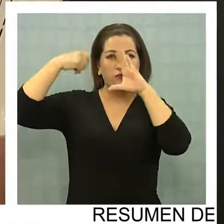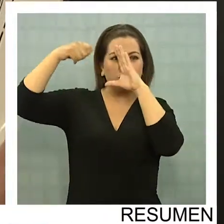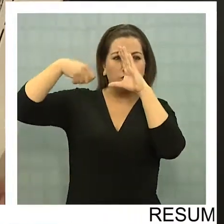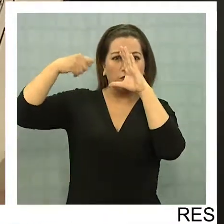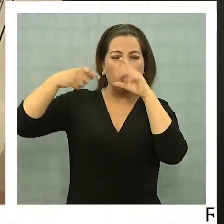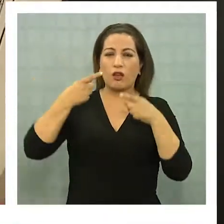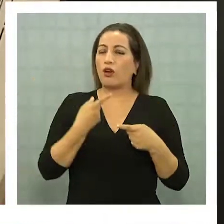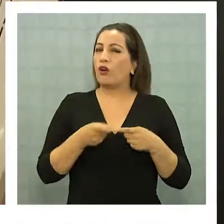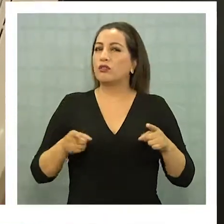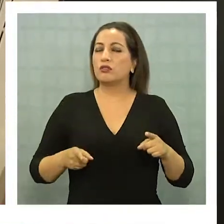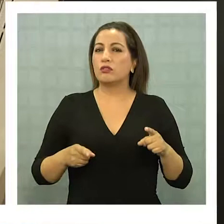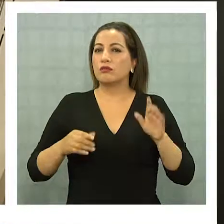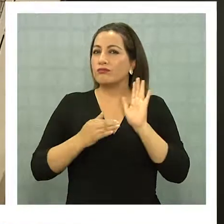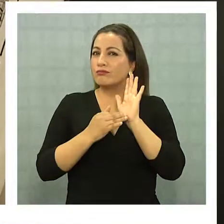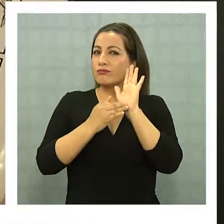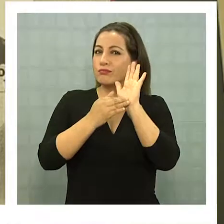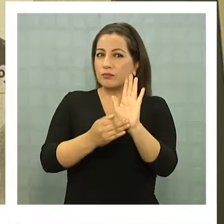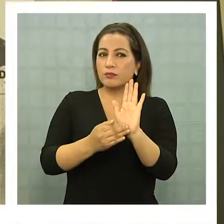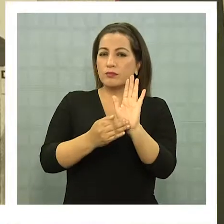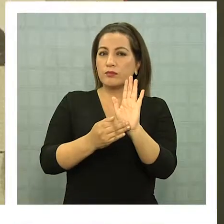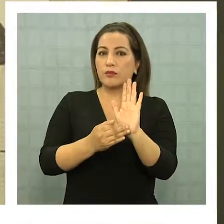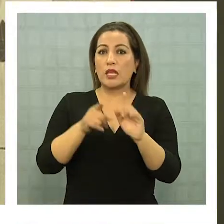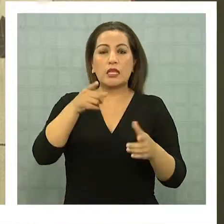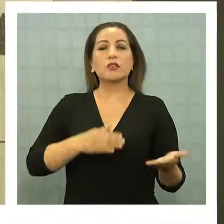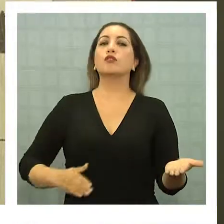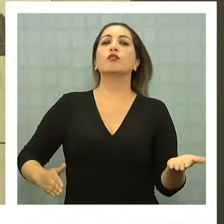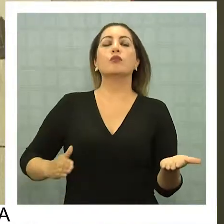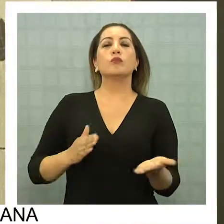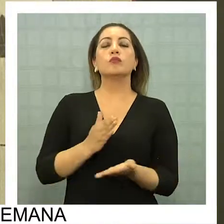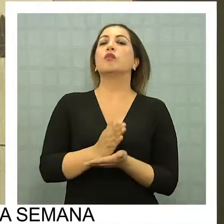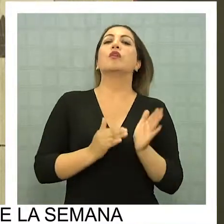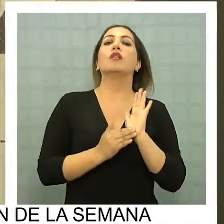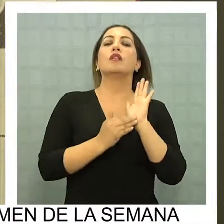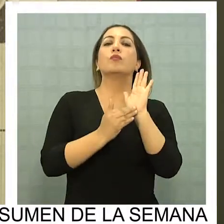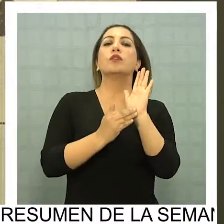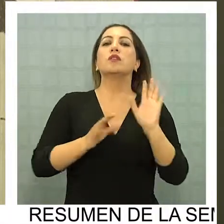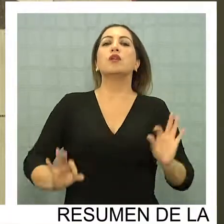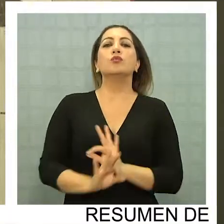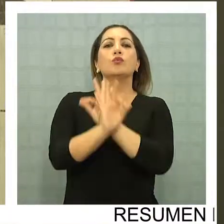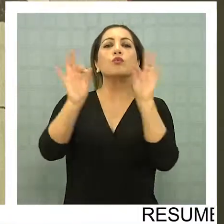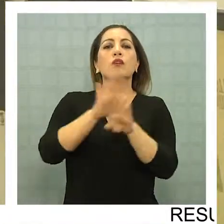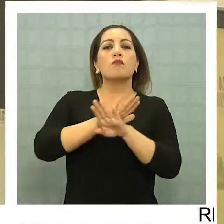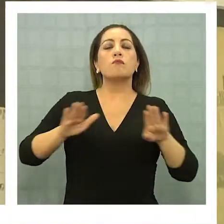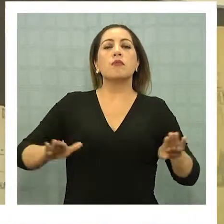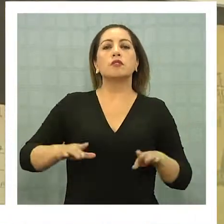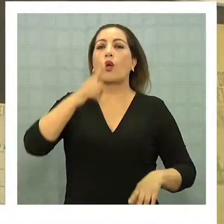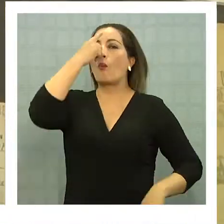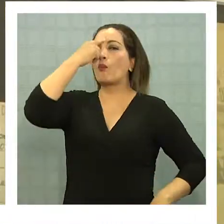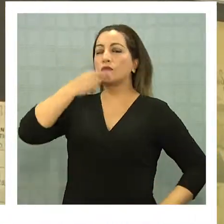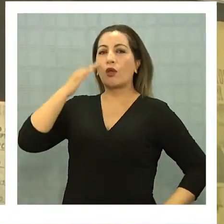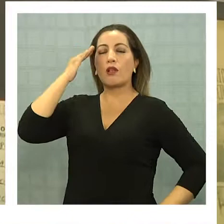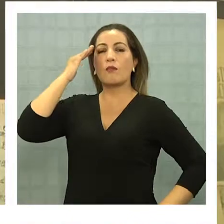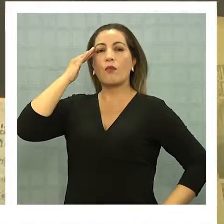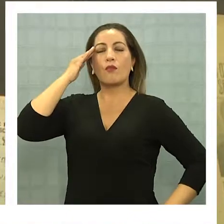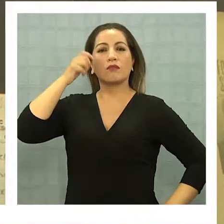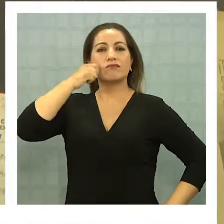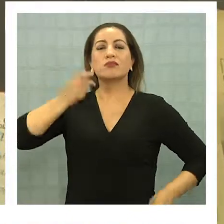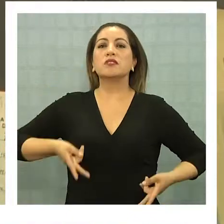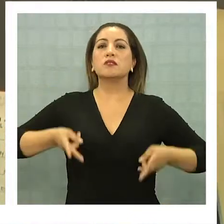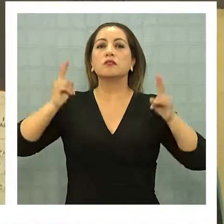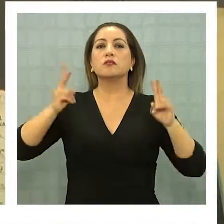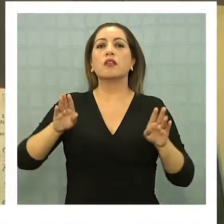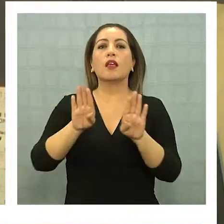y otras formas de expresión gráfica, se inauguró la exposición Nunca Más del Museo de la Memoria y Derechos Humanos, que